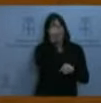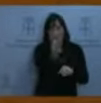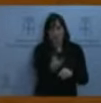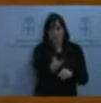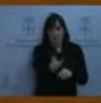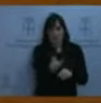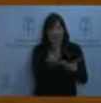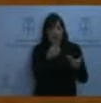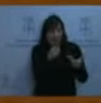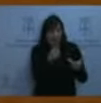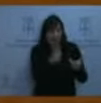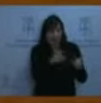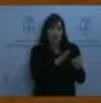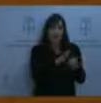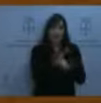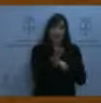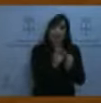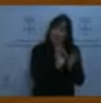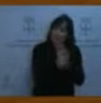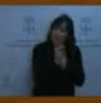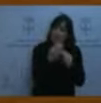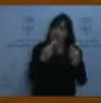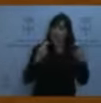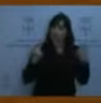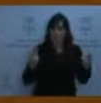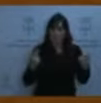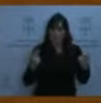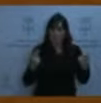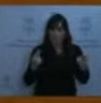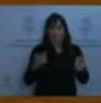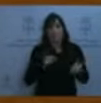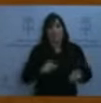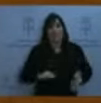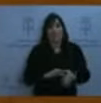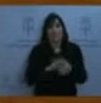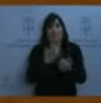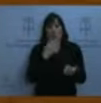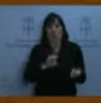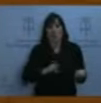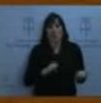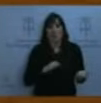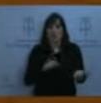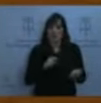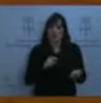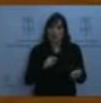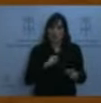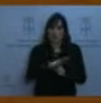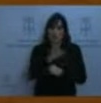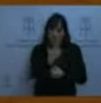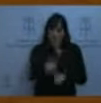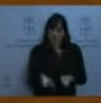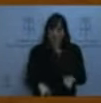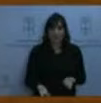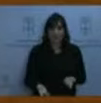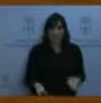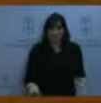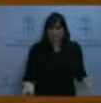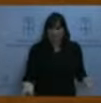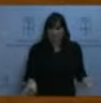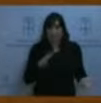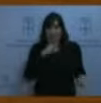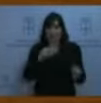públicos que tienen que ver, por ejemplo, con el ERA. Esto sí le afecta. Esta diferencia de financiación por habitante.